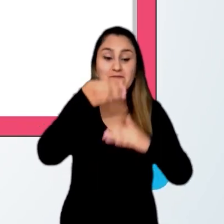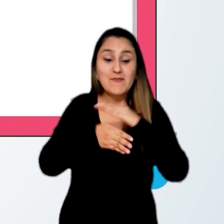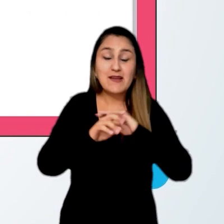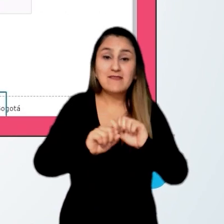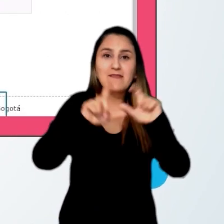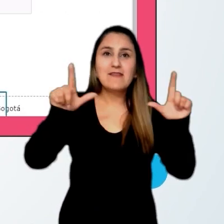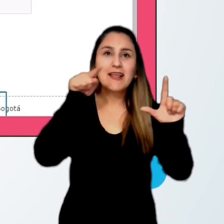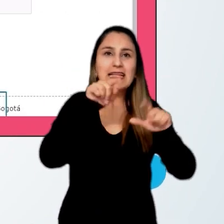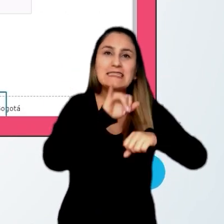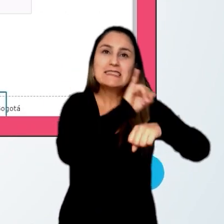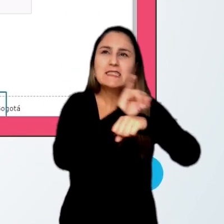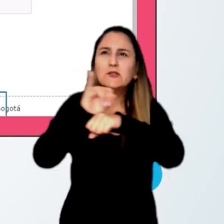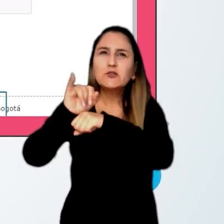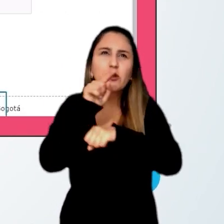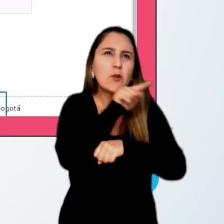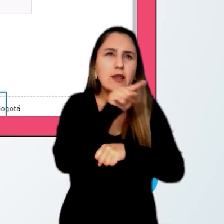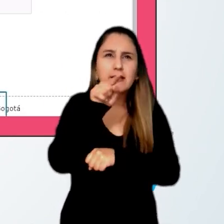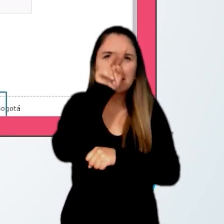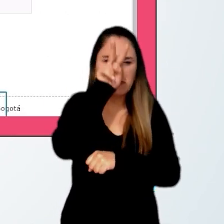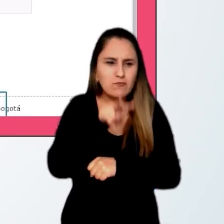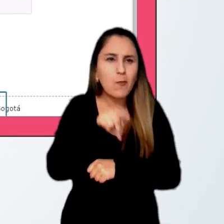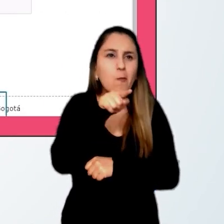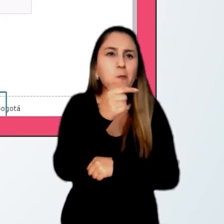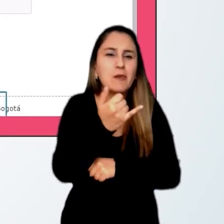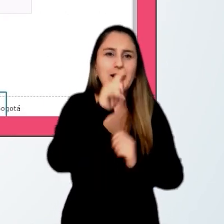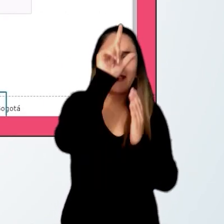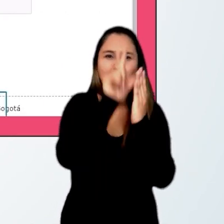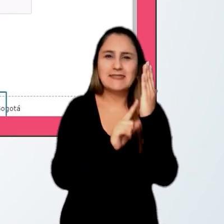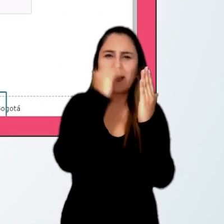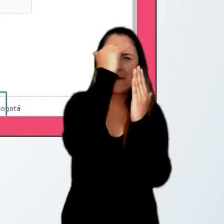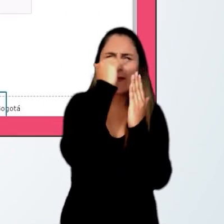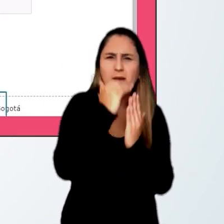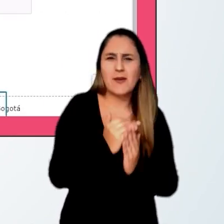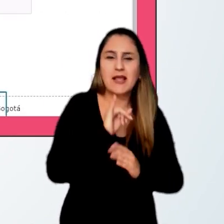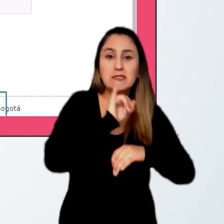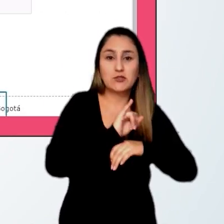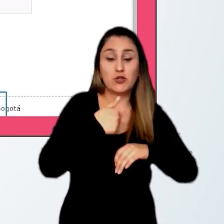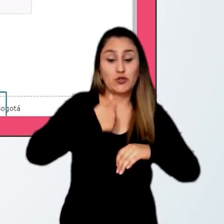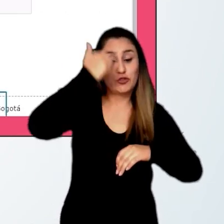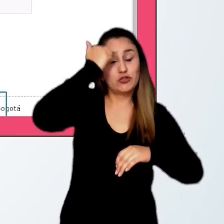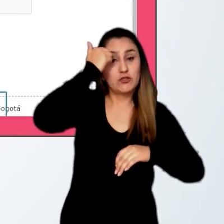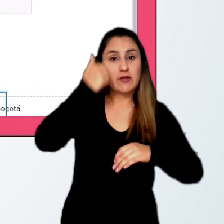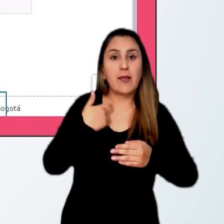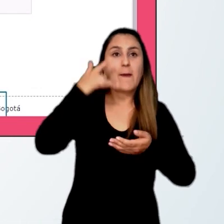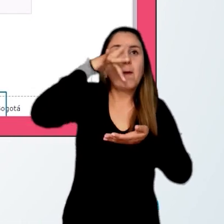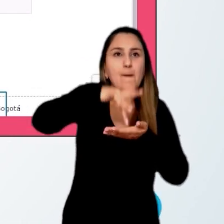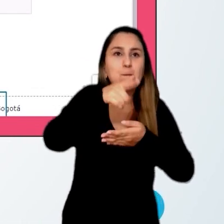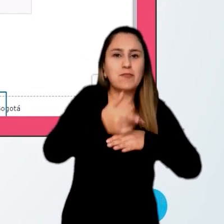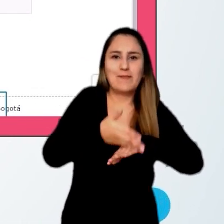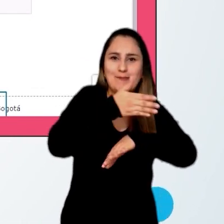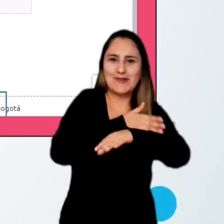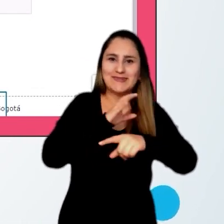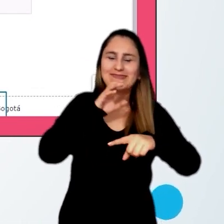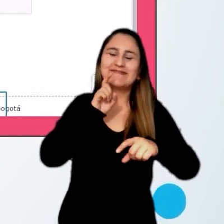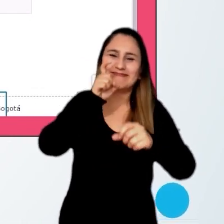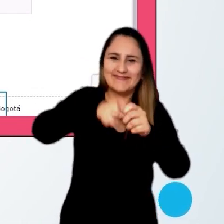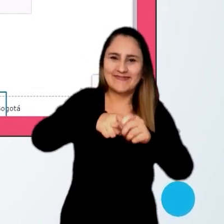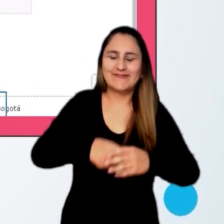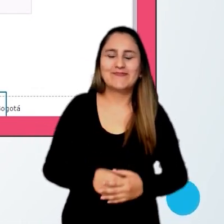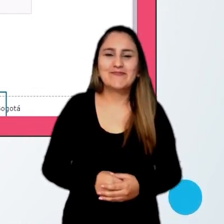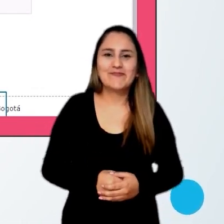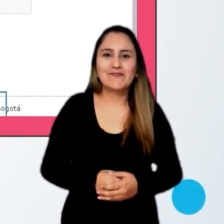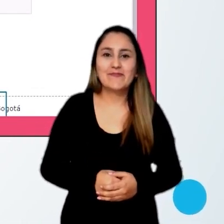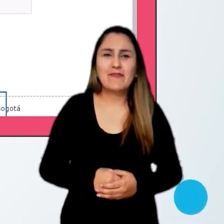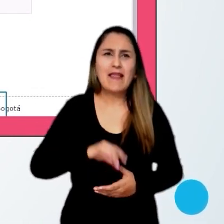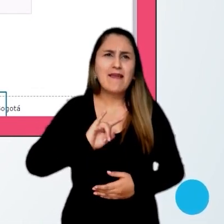opción Instituciones en la que se visualiza el listado de instituciones en las que el docente está preinscrito. En